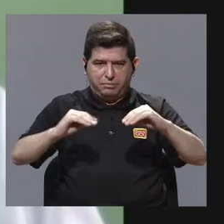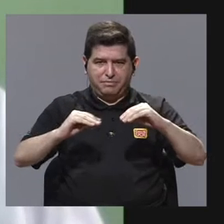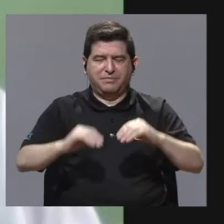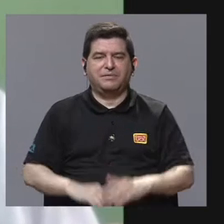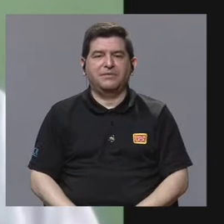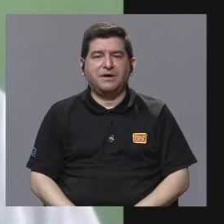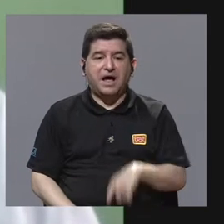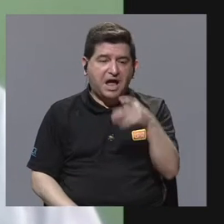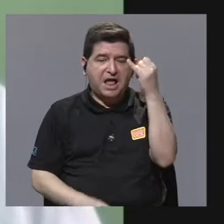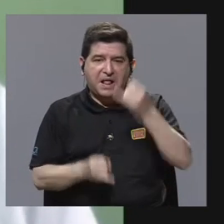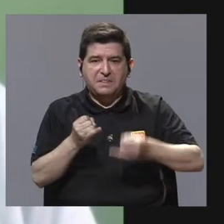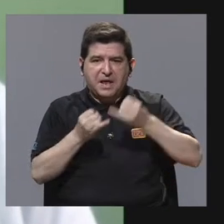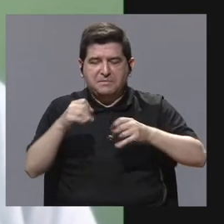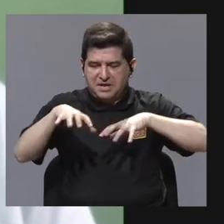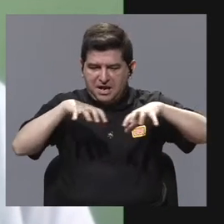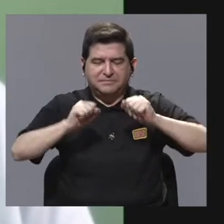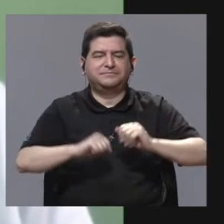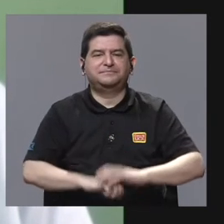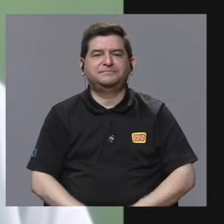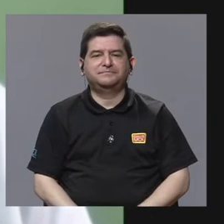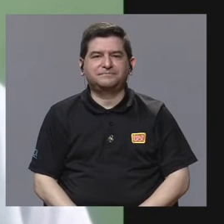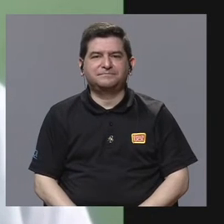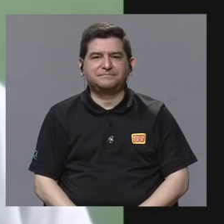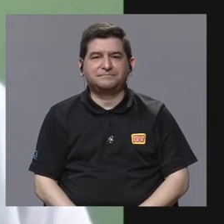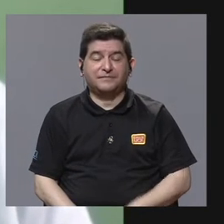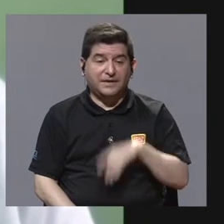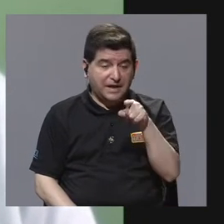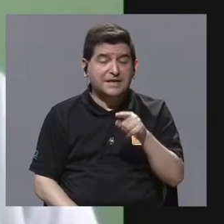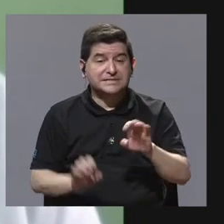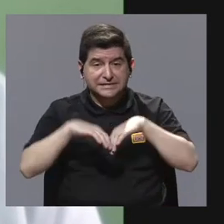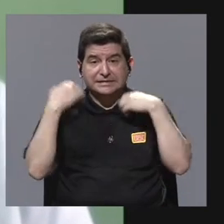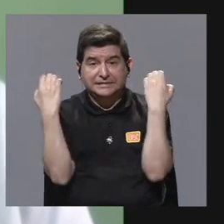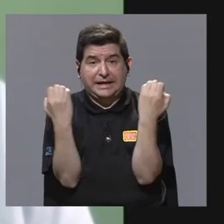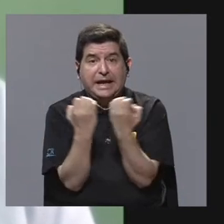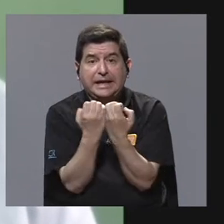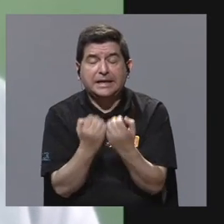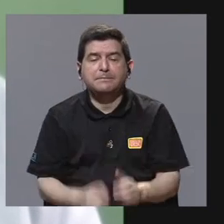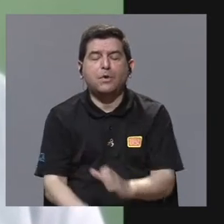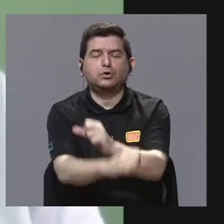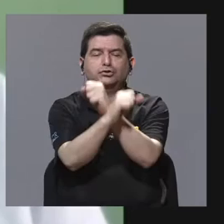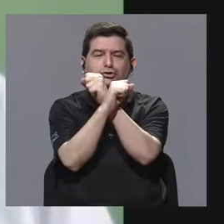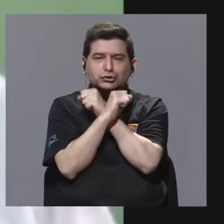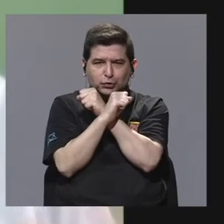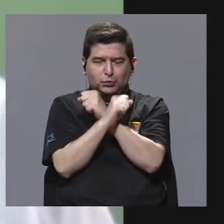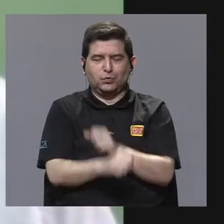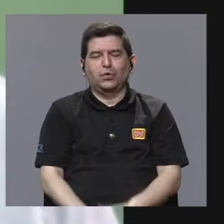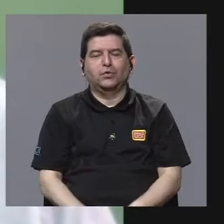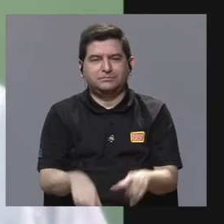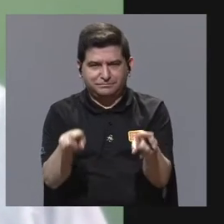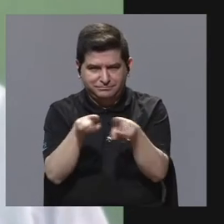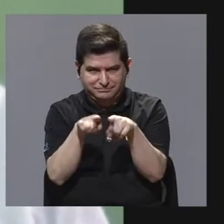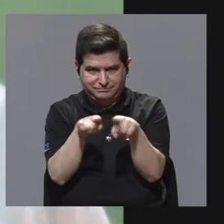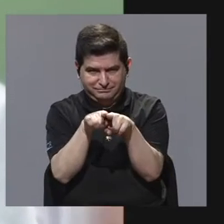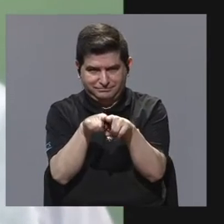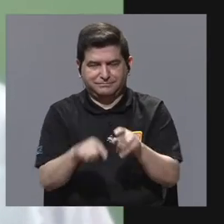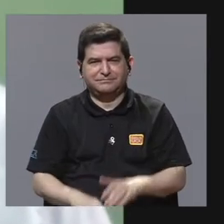reacción se acabó. Entonces, es un equipo que es seguro y además